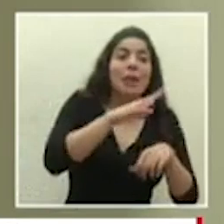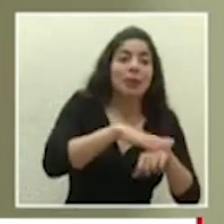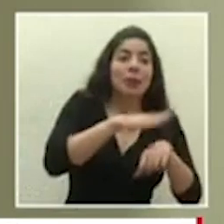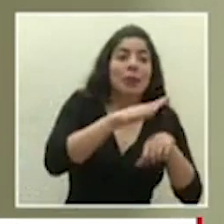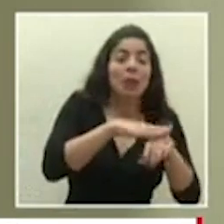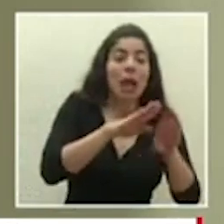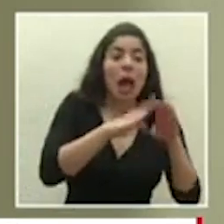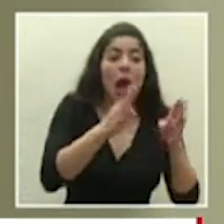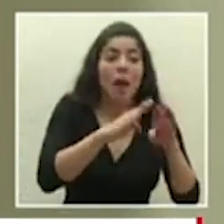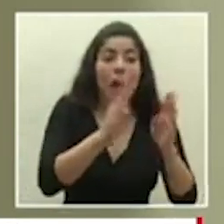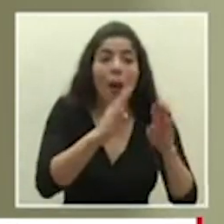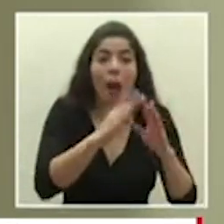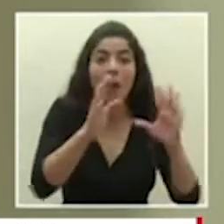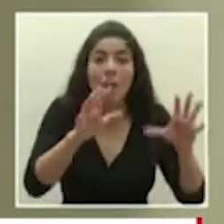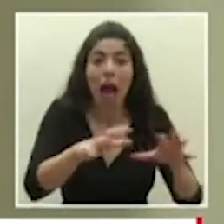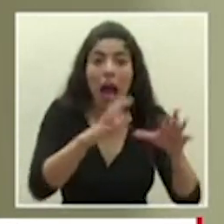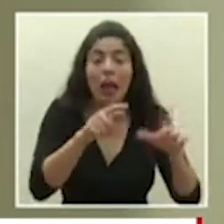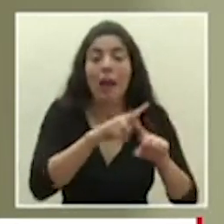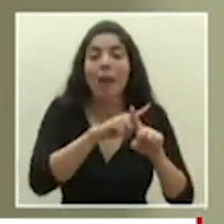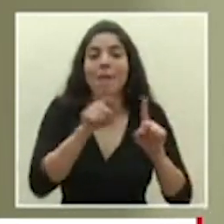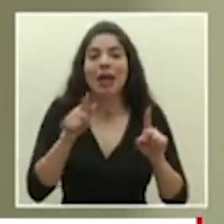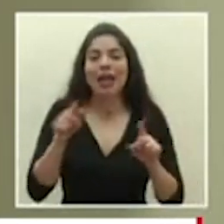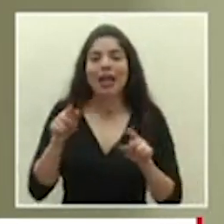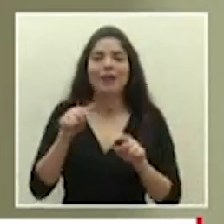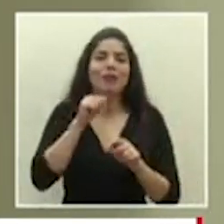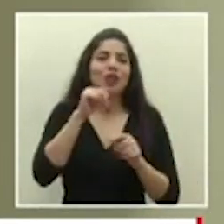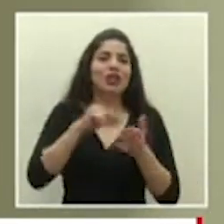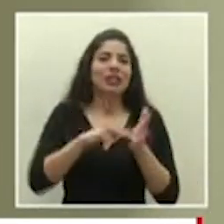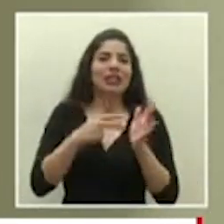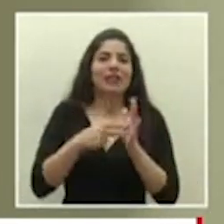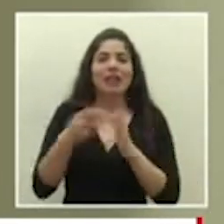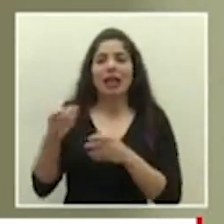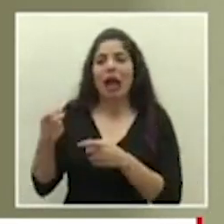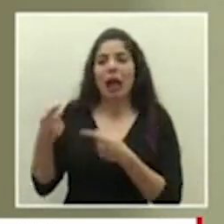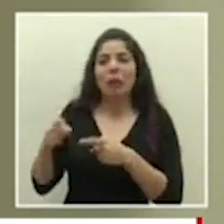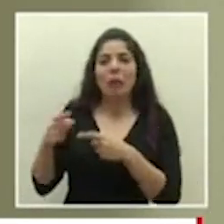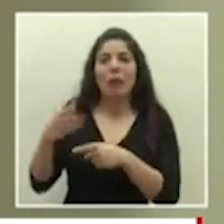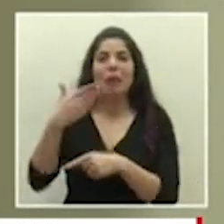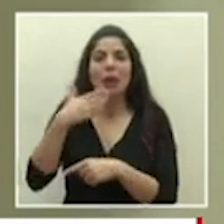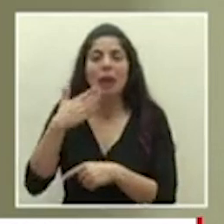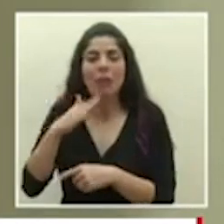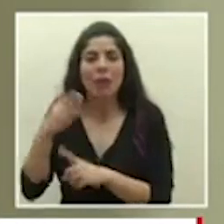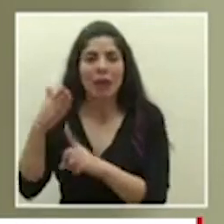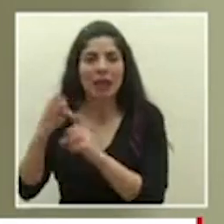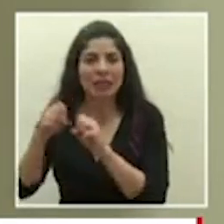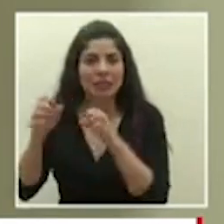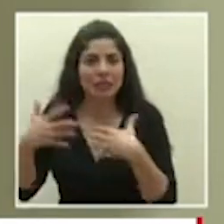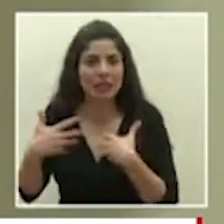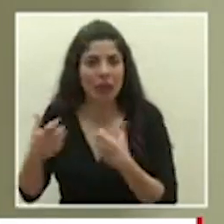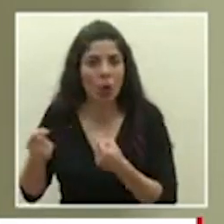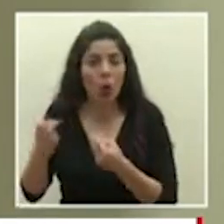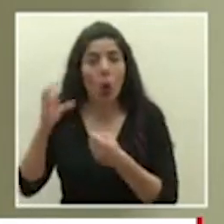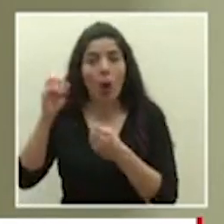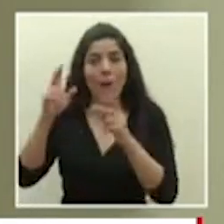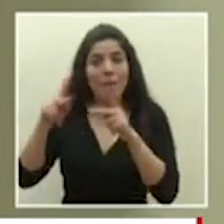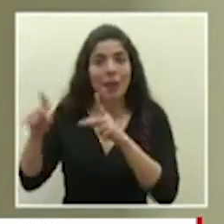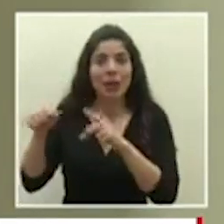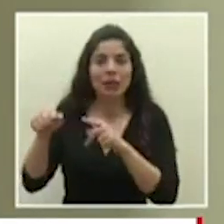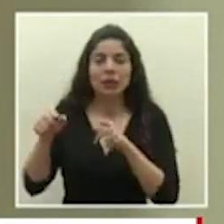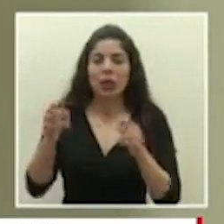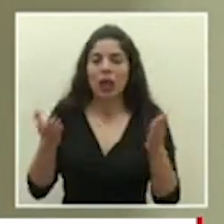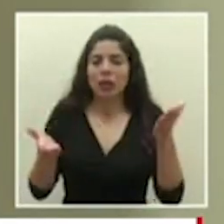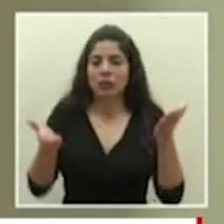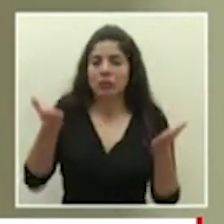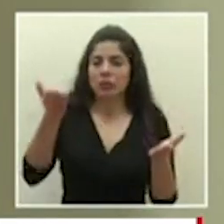actividades se vayan retomando pero que eso no represente una amenaza para el sistema de salud y para la población en general así que